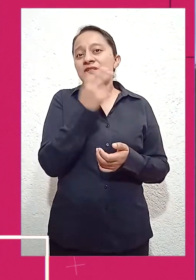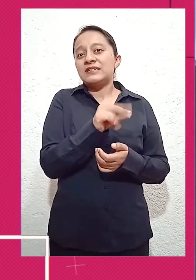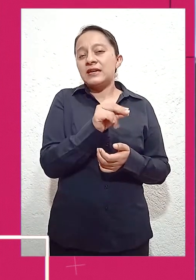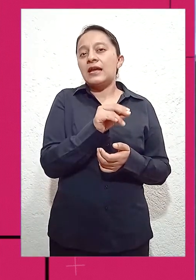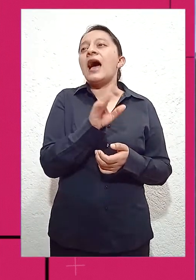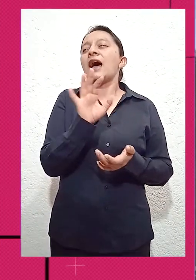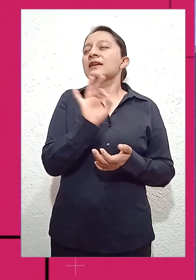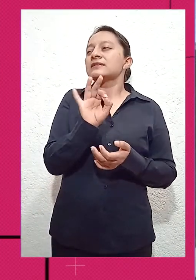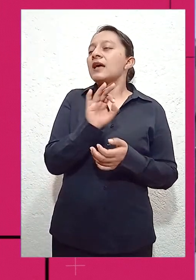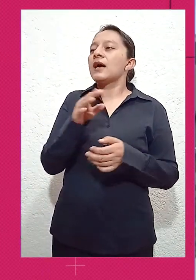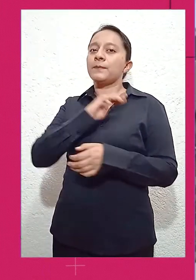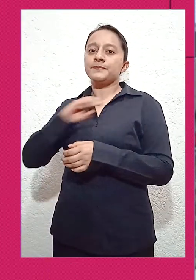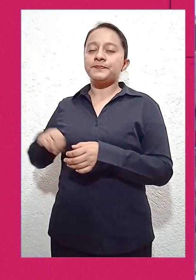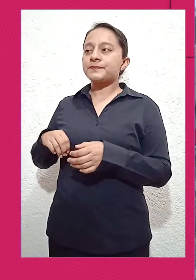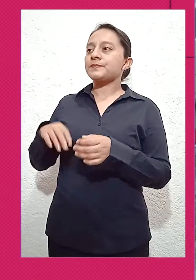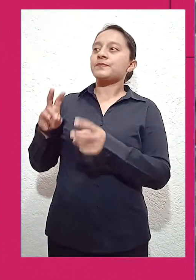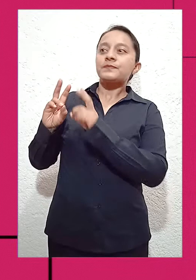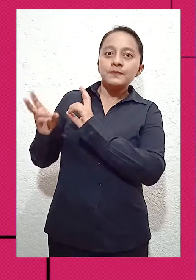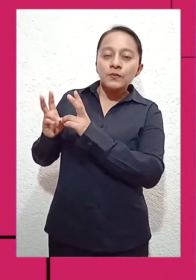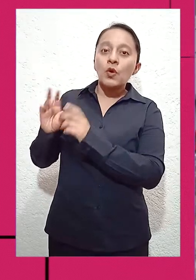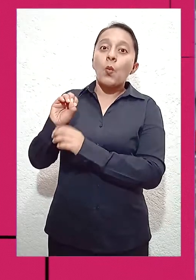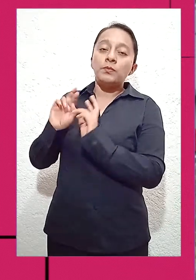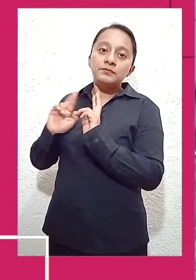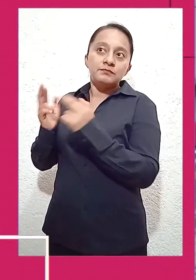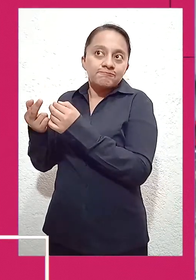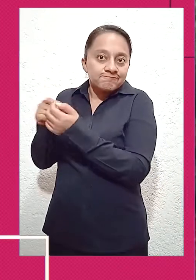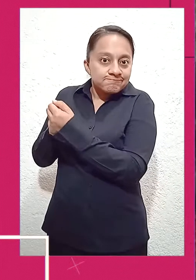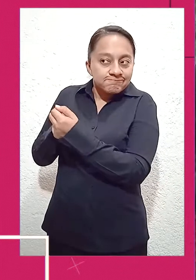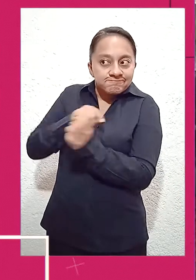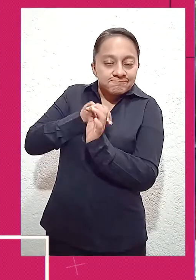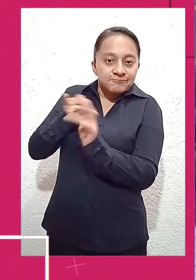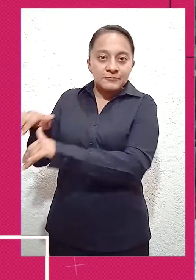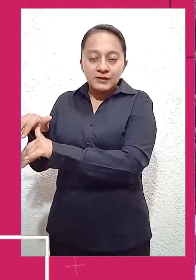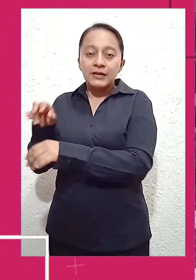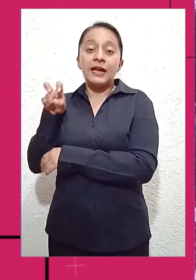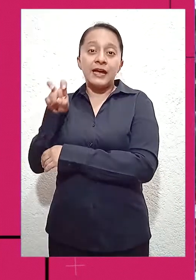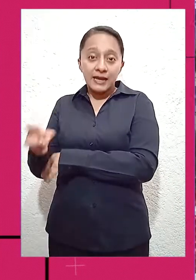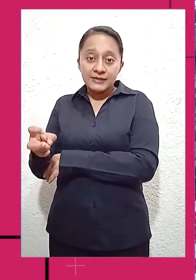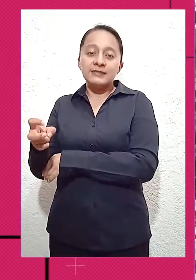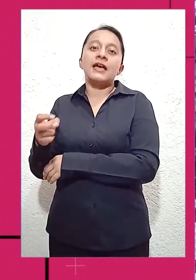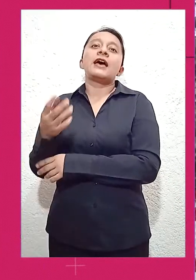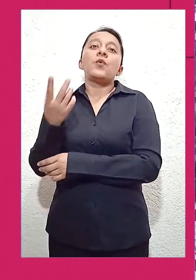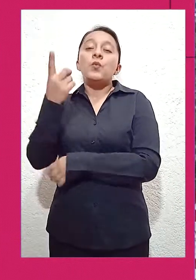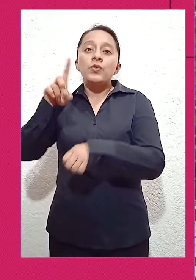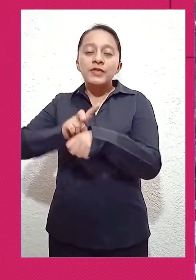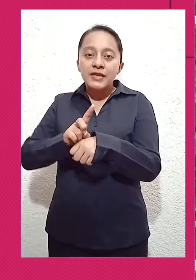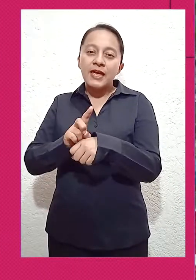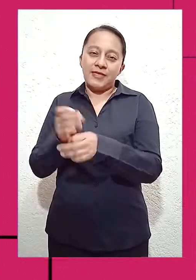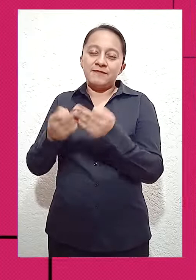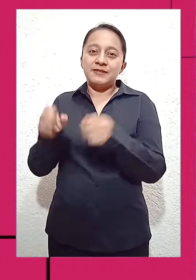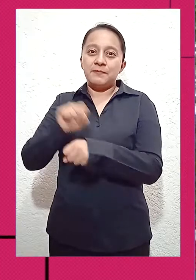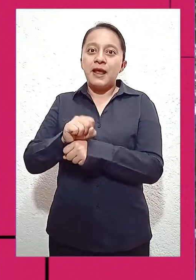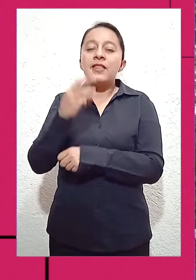identificándose de estas últimas hasta tres por cada día del fin de semana. Reconoció Emilio Lugo su interés porque se